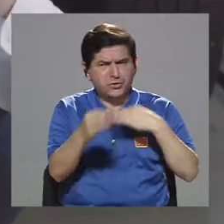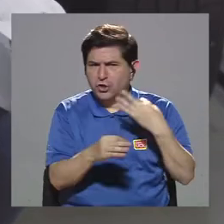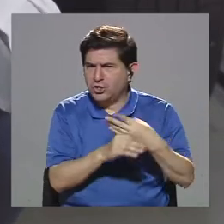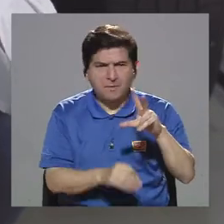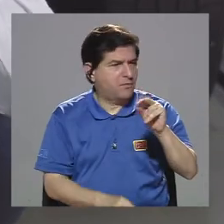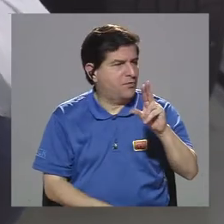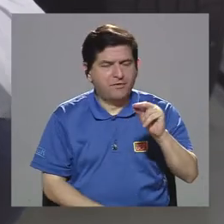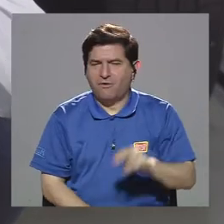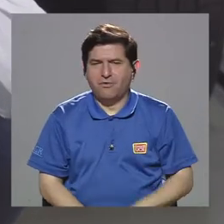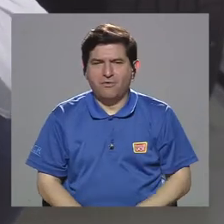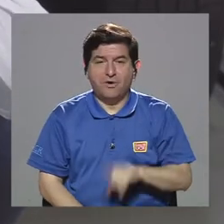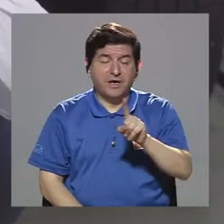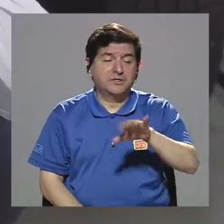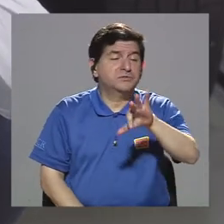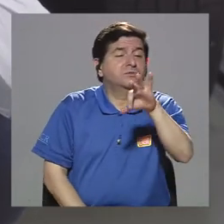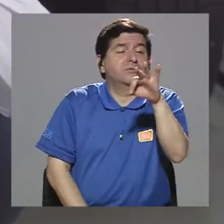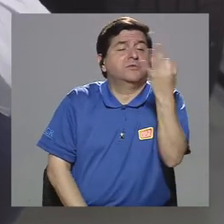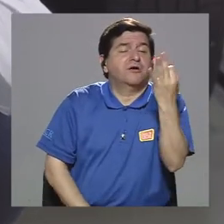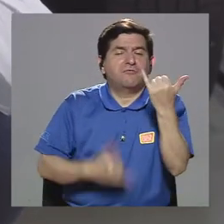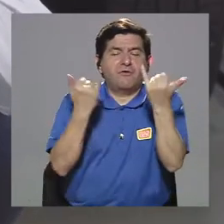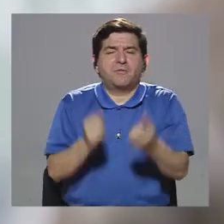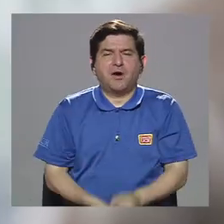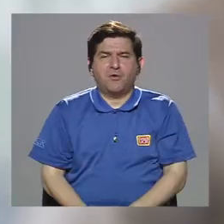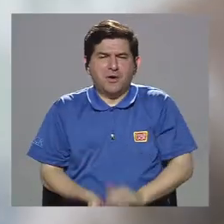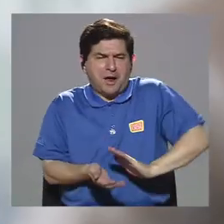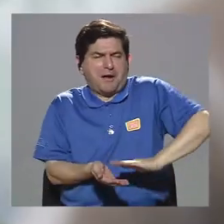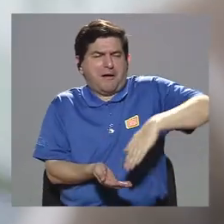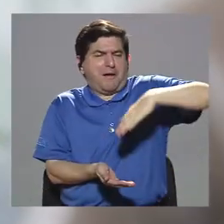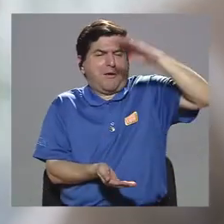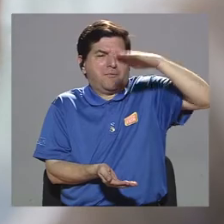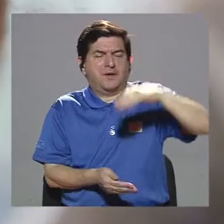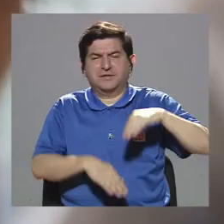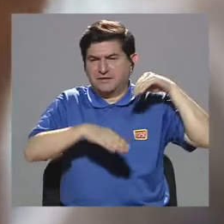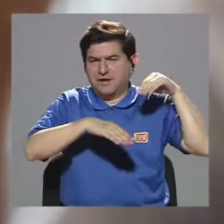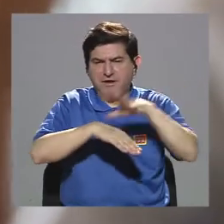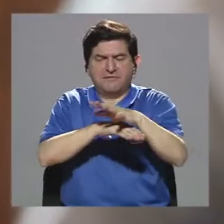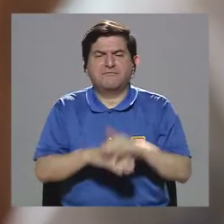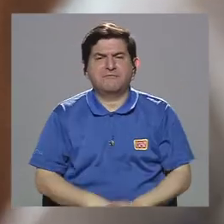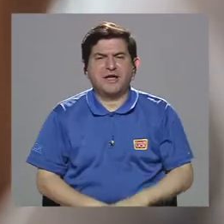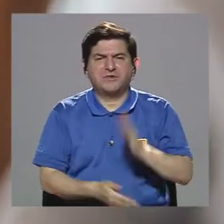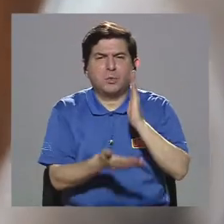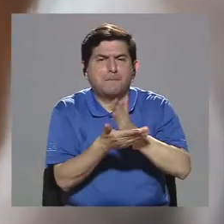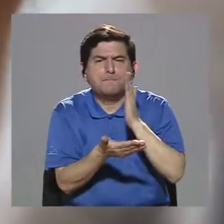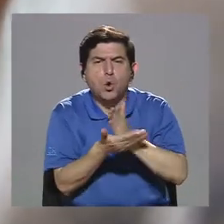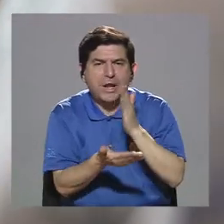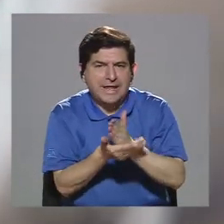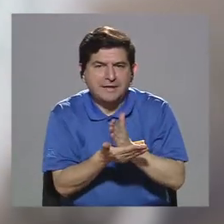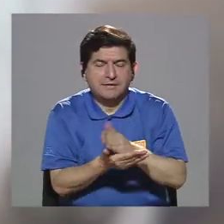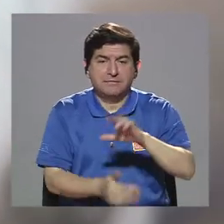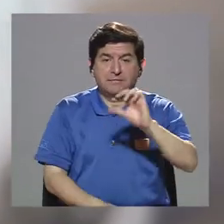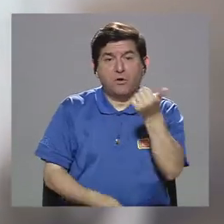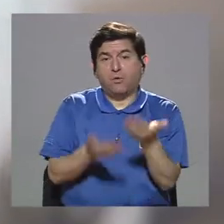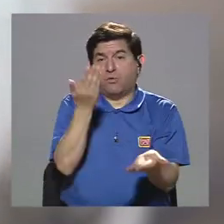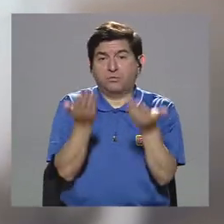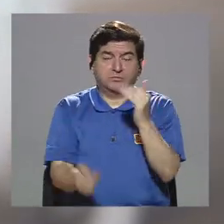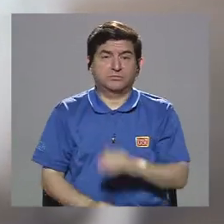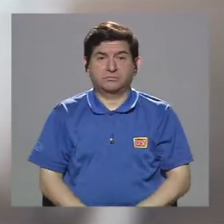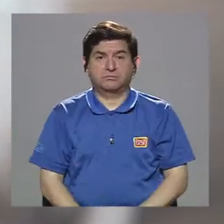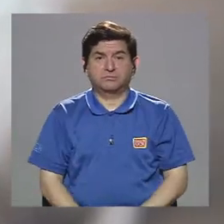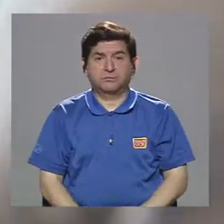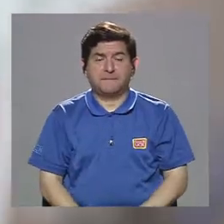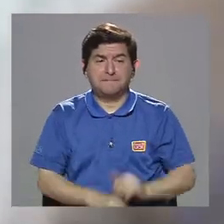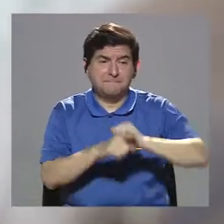de bullying, sino es un canal para exponenciar, digamos, la consecuencia del bullying. Otro que puede ser que estamos